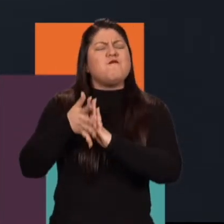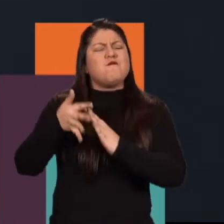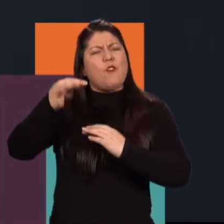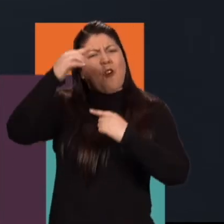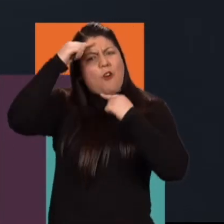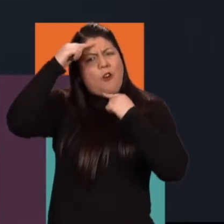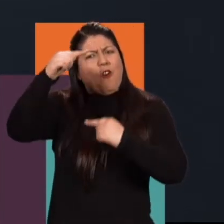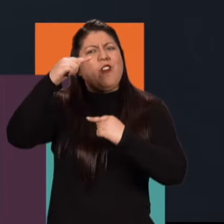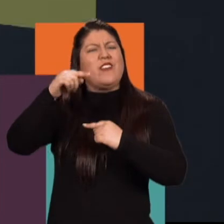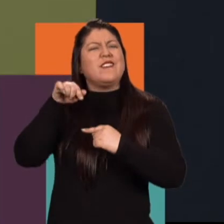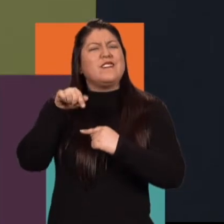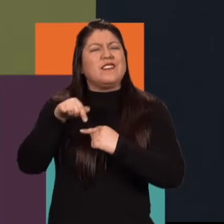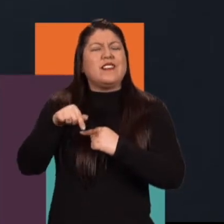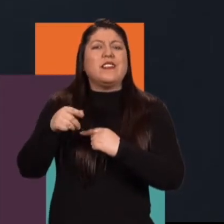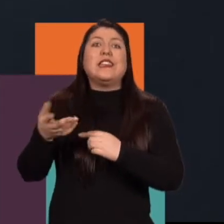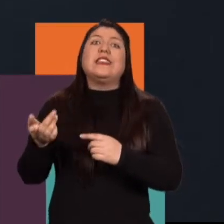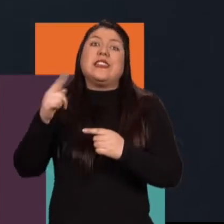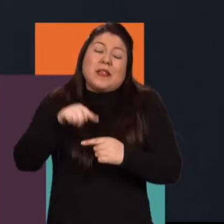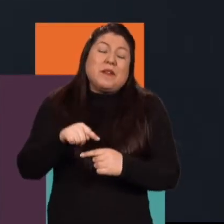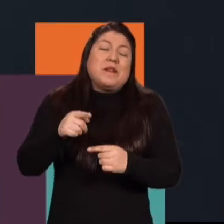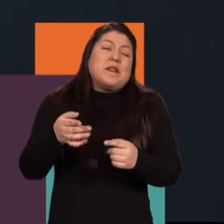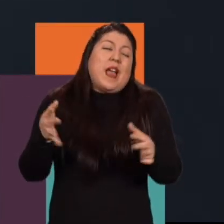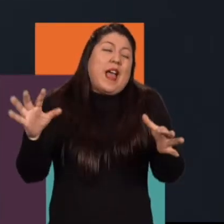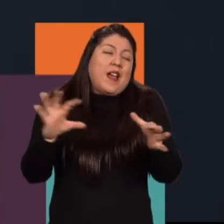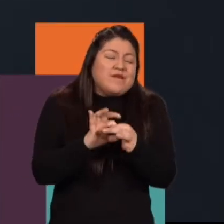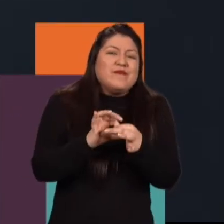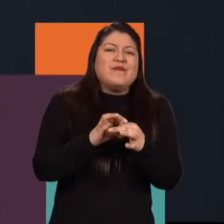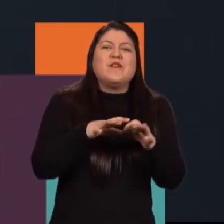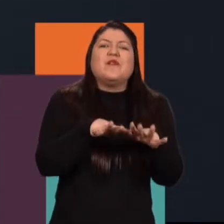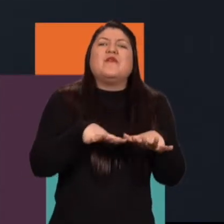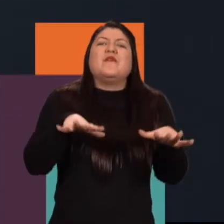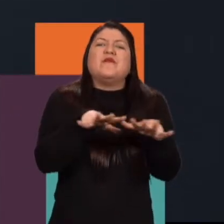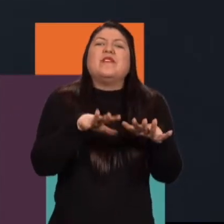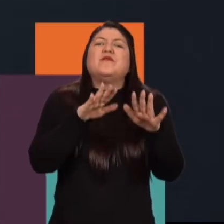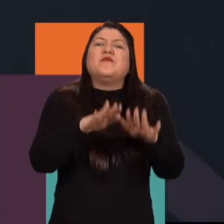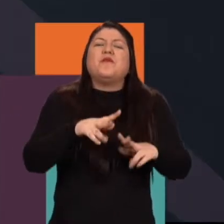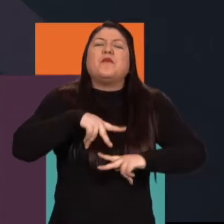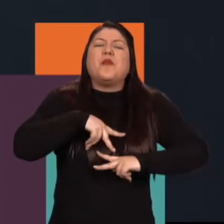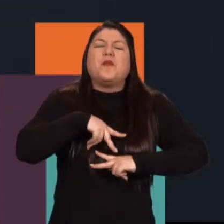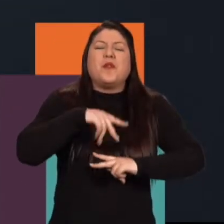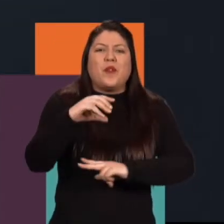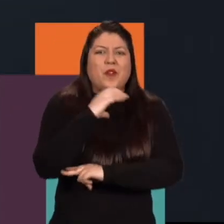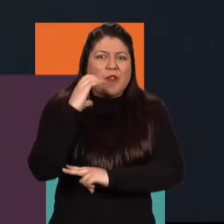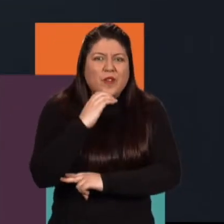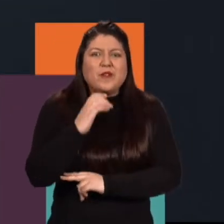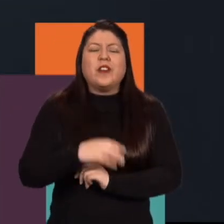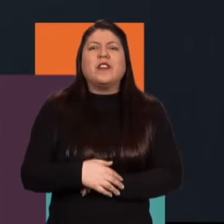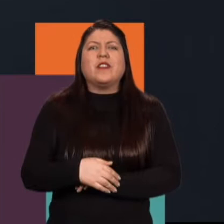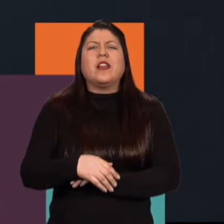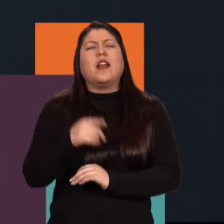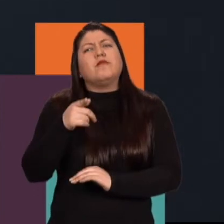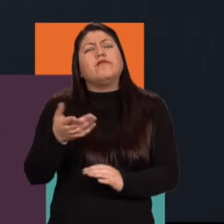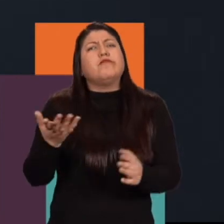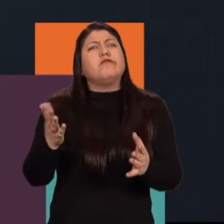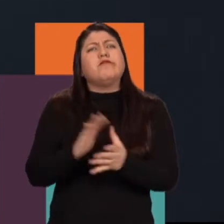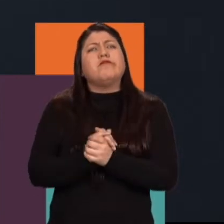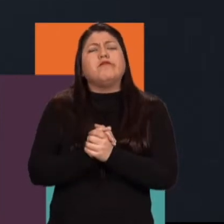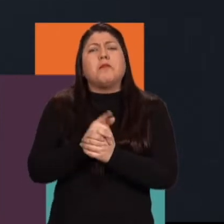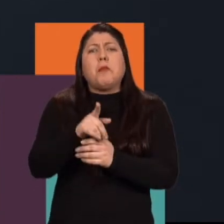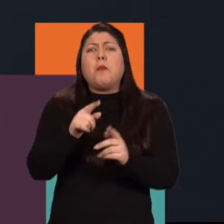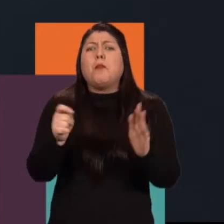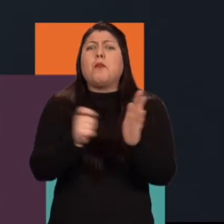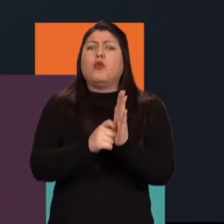historias que también vuelven a ser nuevamente locales y es lo que ha permitido los canales regionales. Creo que ha sido